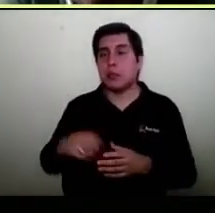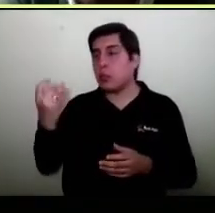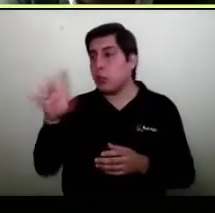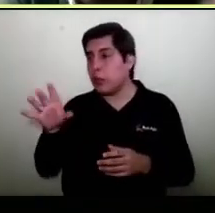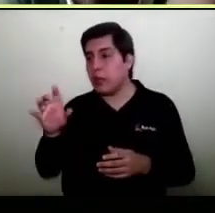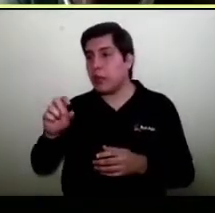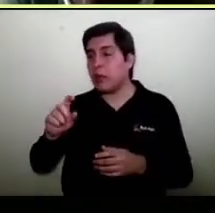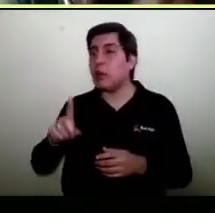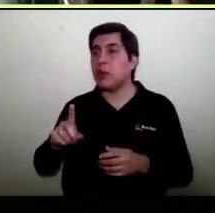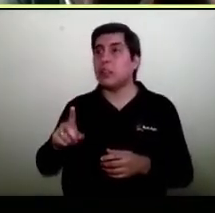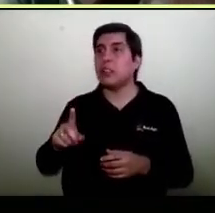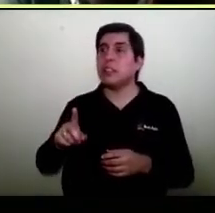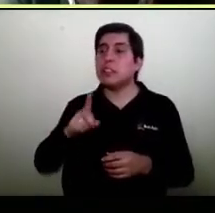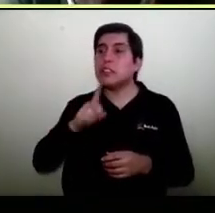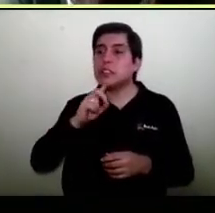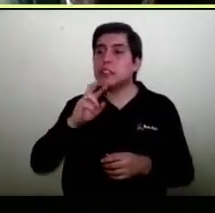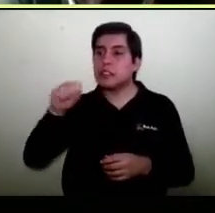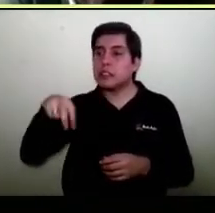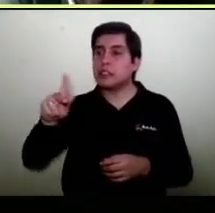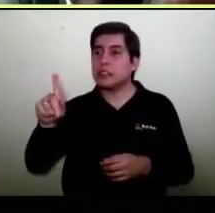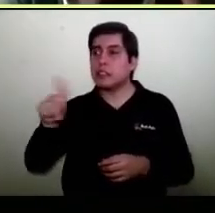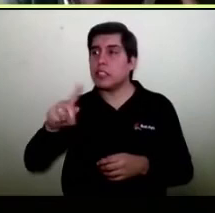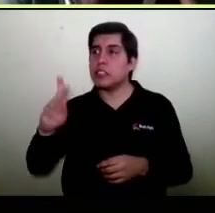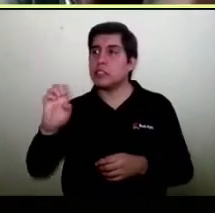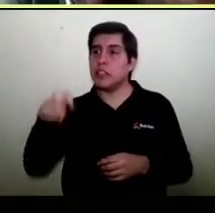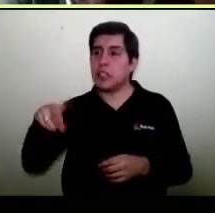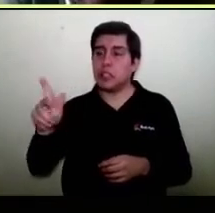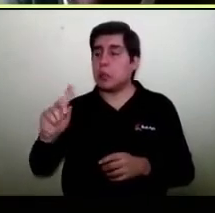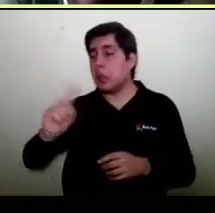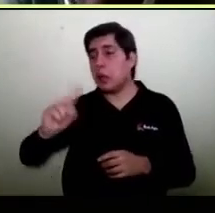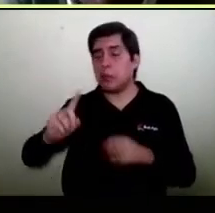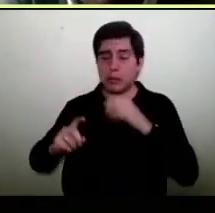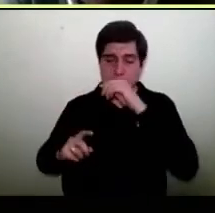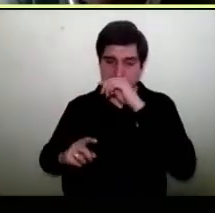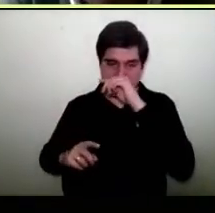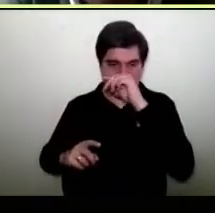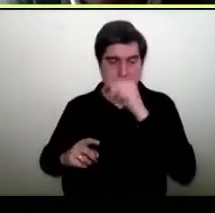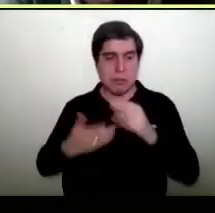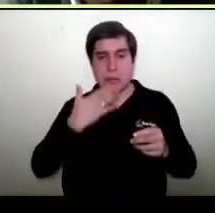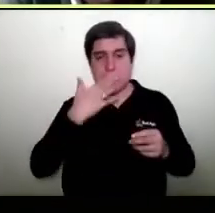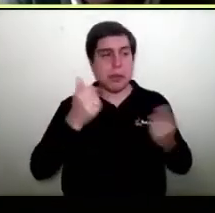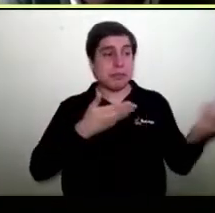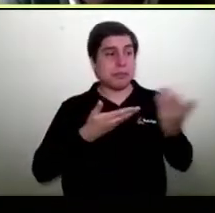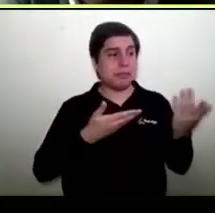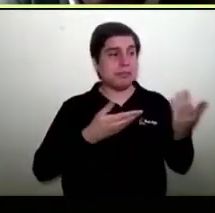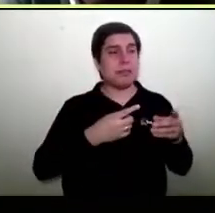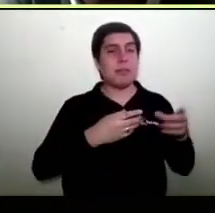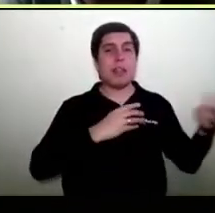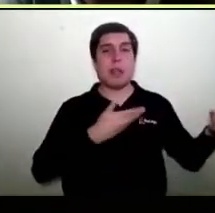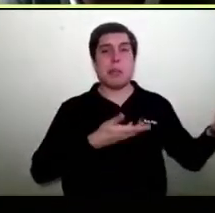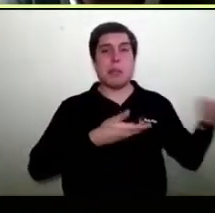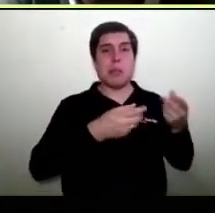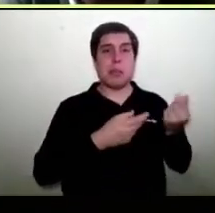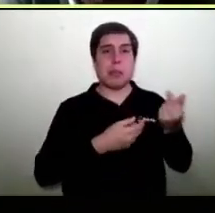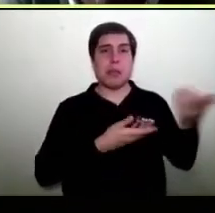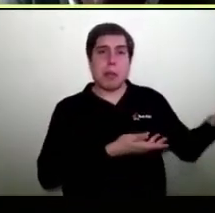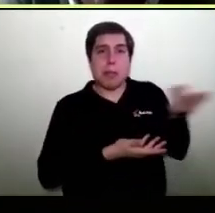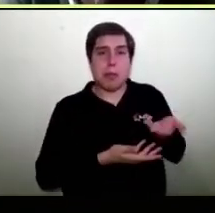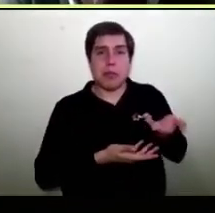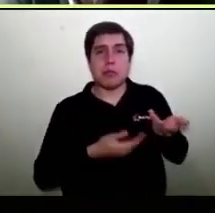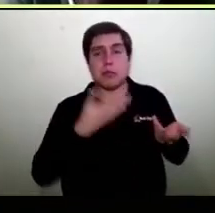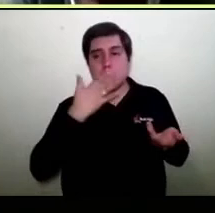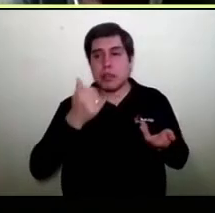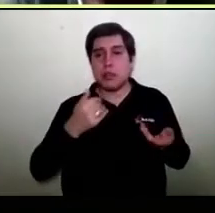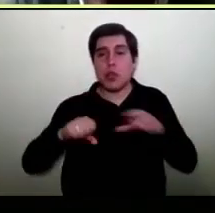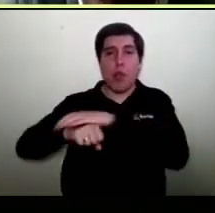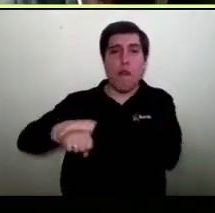perfectamente puedes tener tu botón y después vendes por fuera llamar a la persona que te pague por transferencia electrónica el botón de Transpac no es obligación para